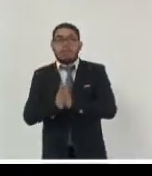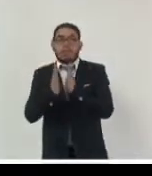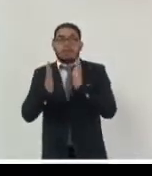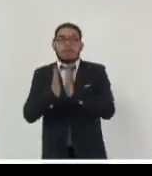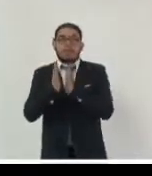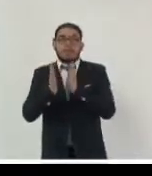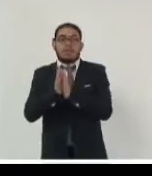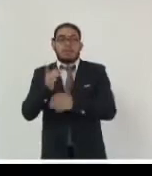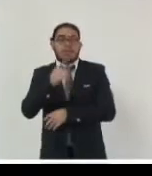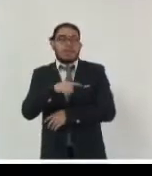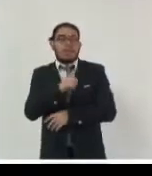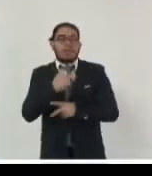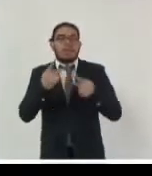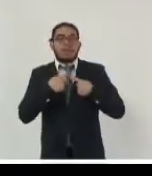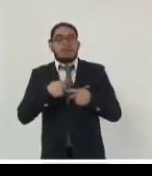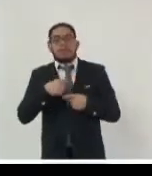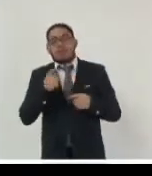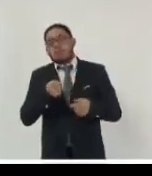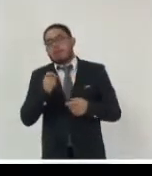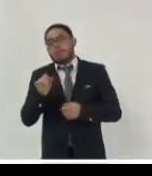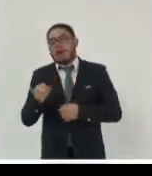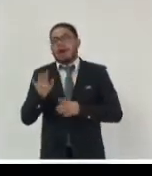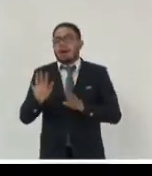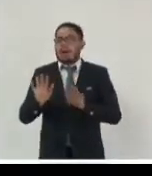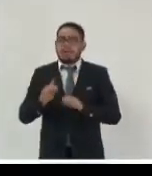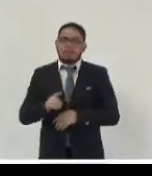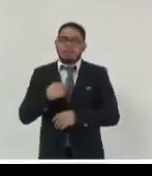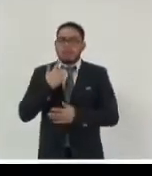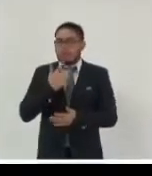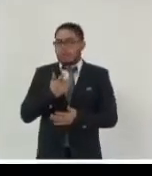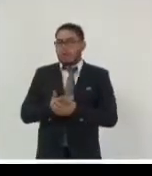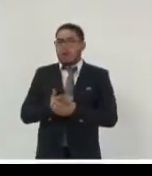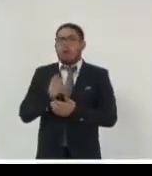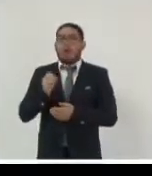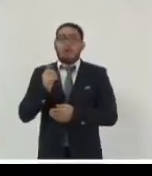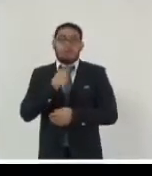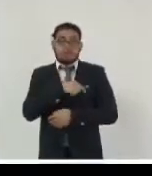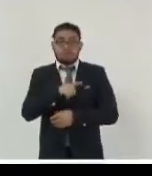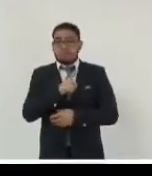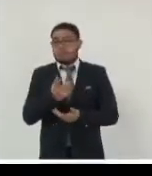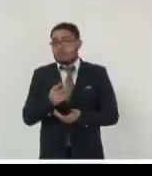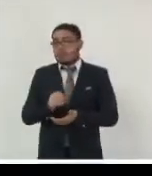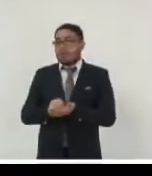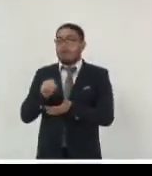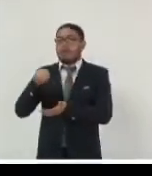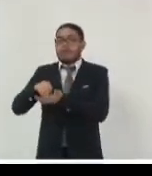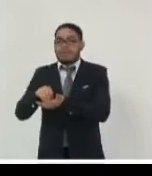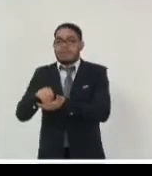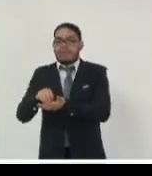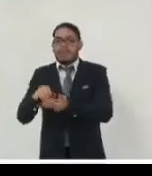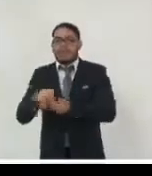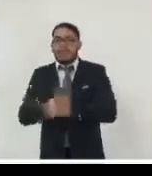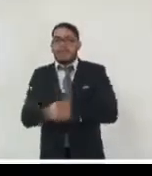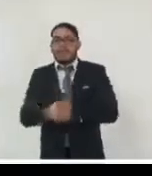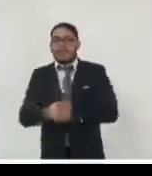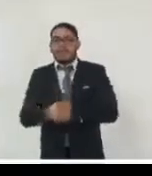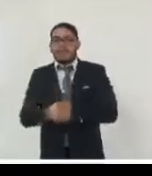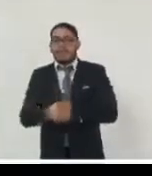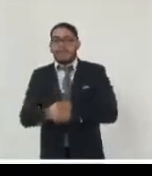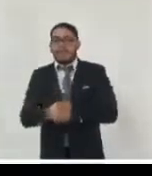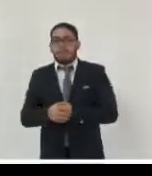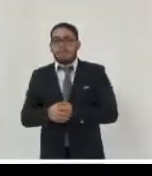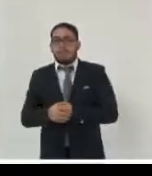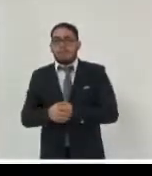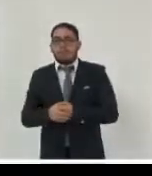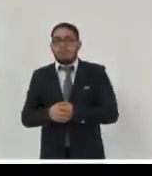en el diseño la implementación y la supervisión de políticas artísticas vamos a decir que ojuicéntricas